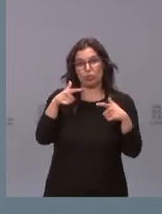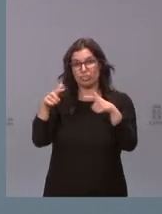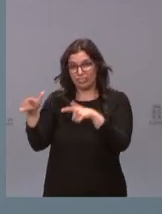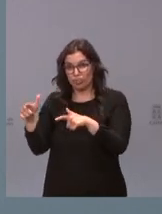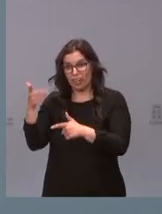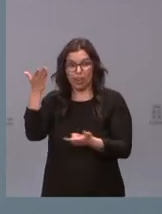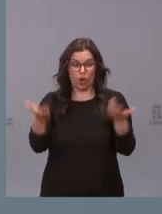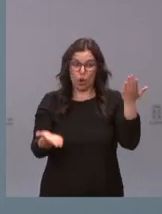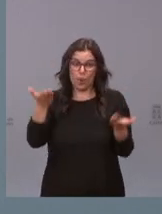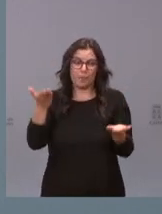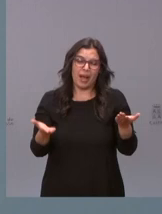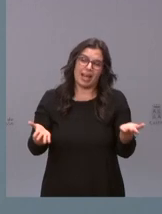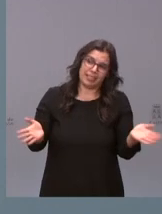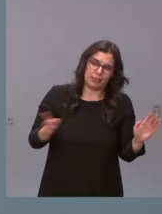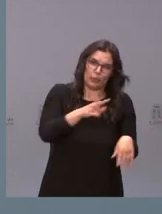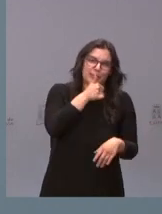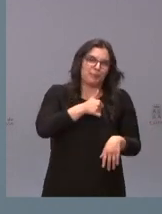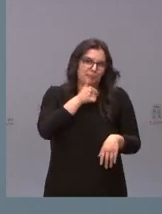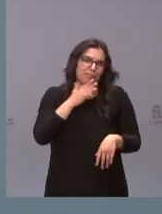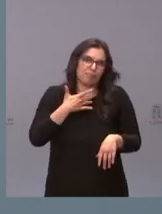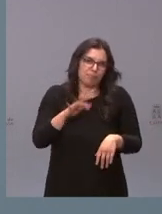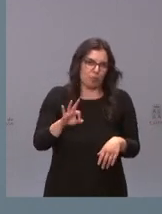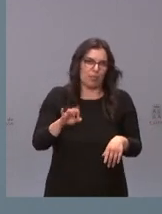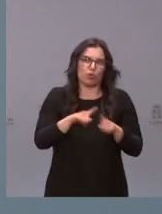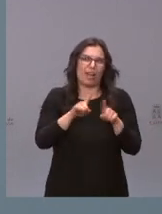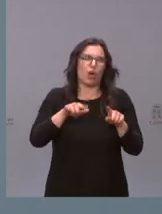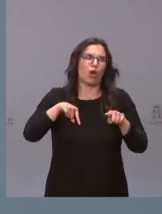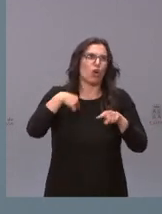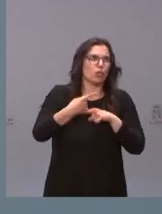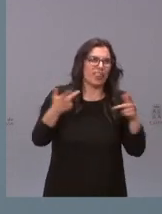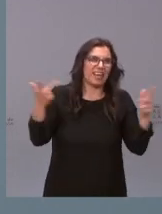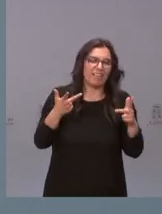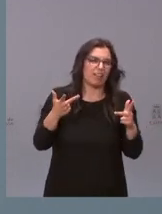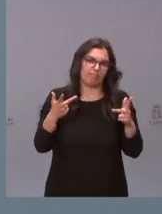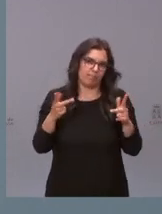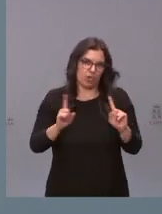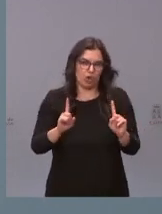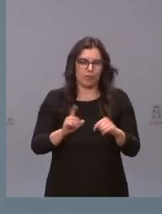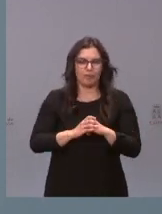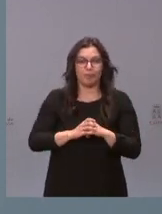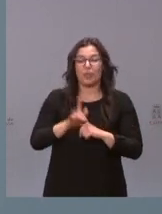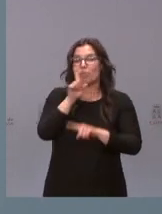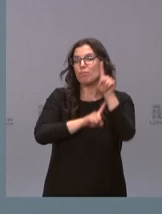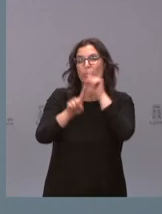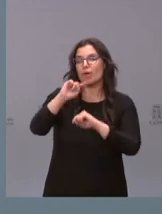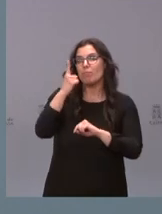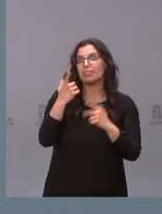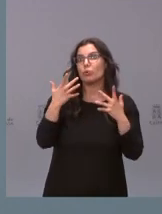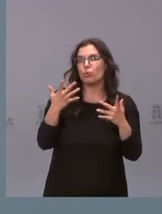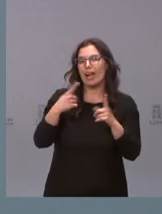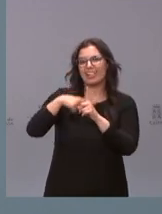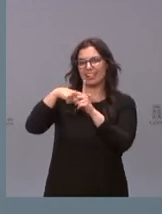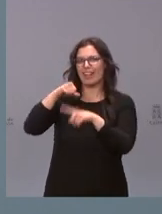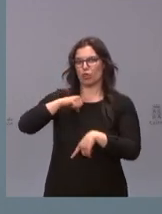digamos, que es llevadero y que no va a tener graves consecuencias. Donde sí hay mayor problema es en el nivel